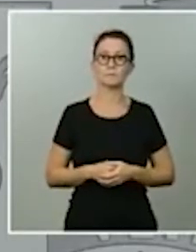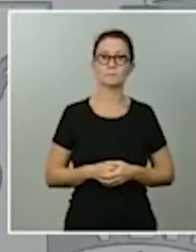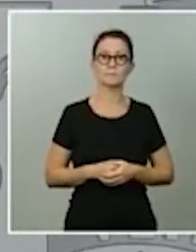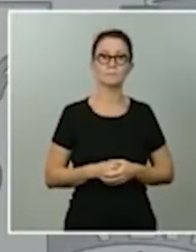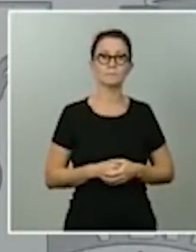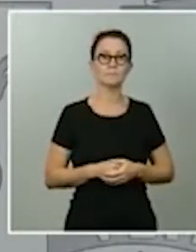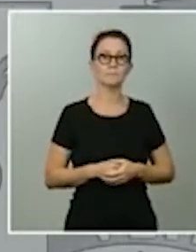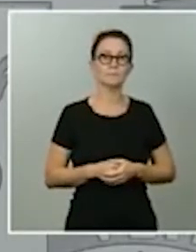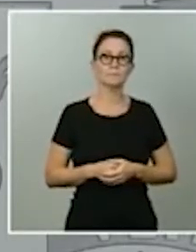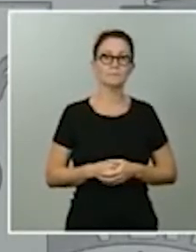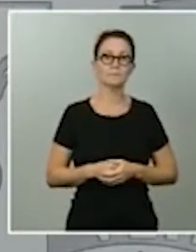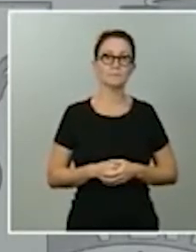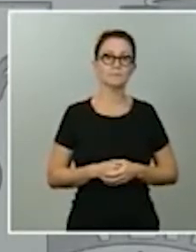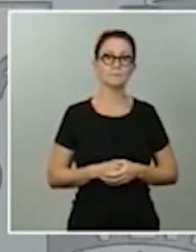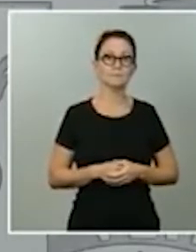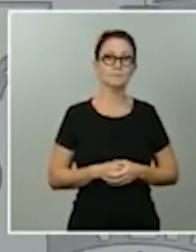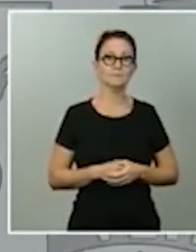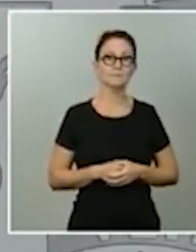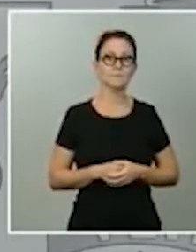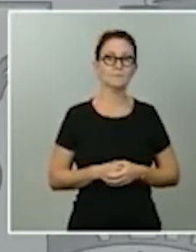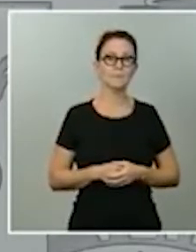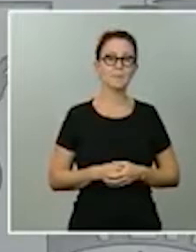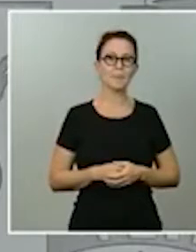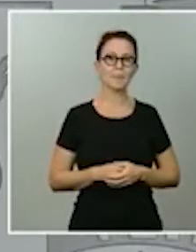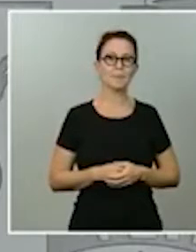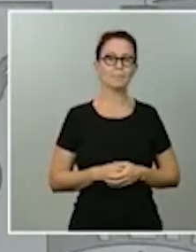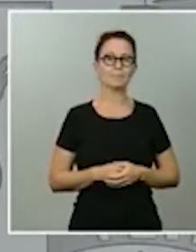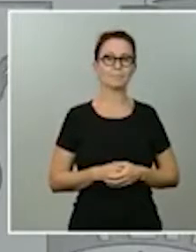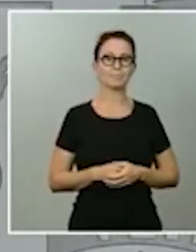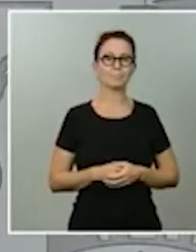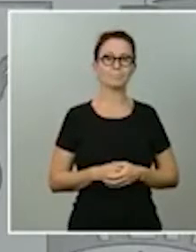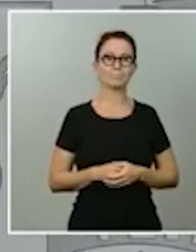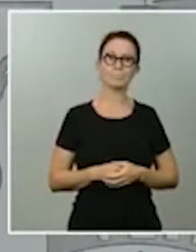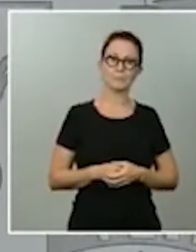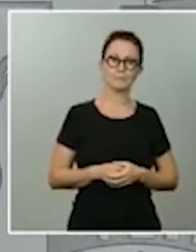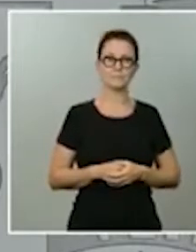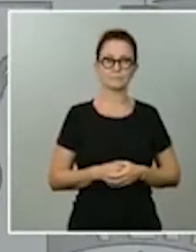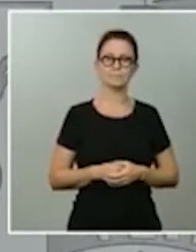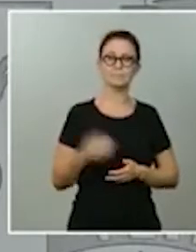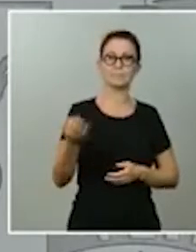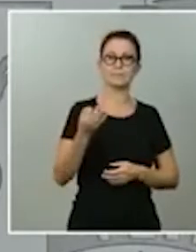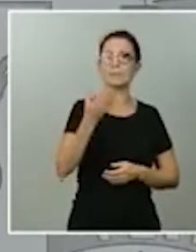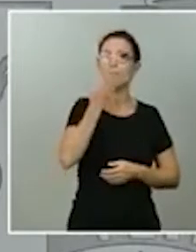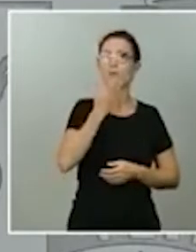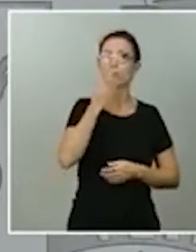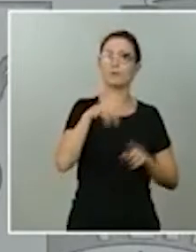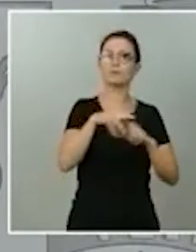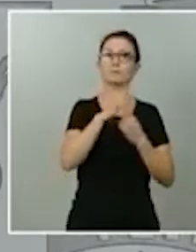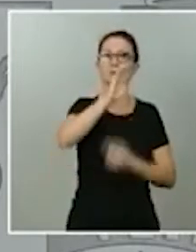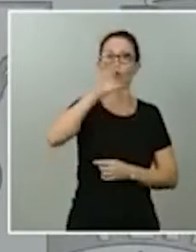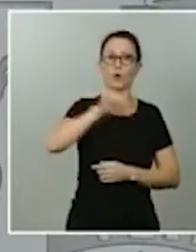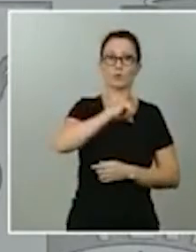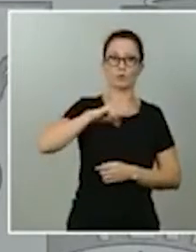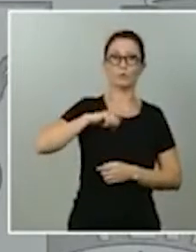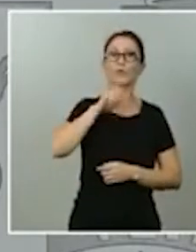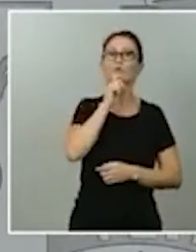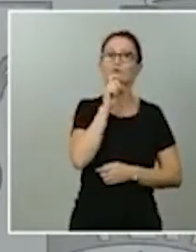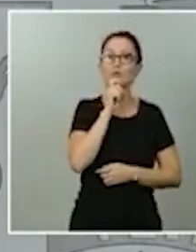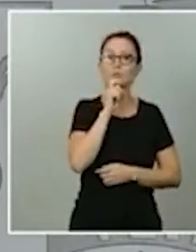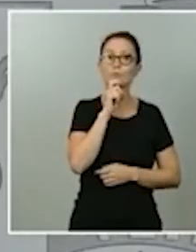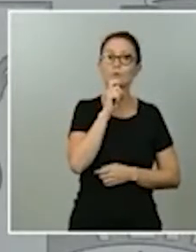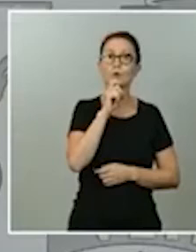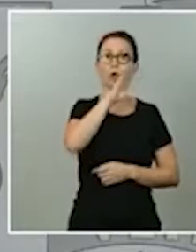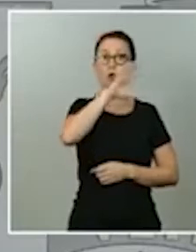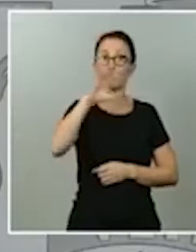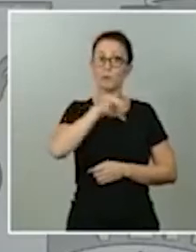es que hay que conocer el funcionamiento del Estado autonómico las comunidades autónomas tienen algo que se llama